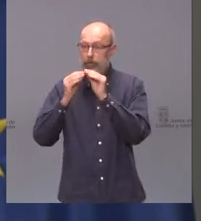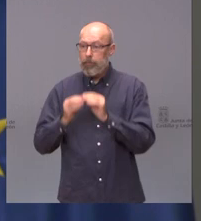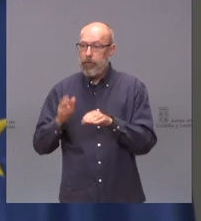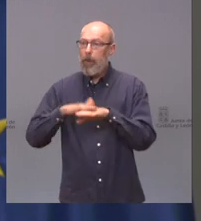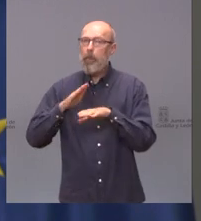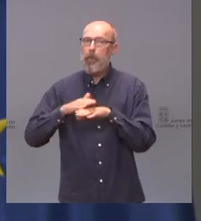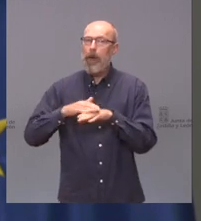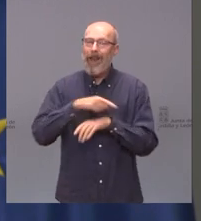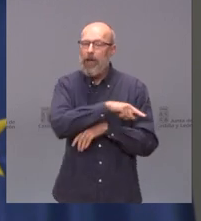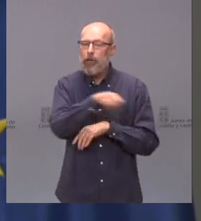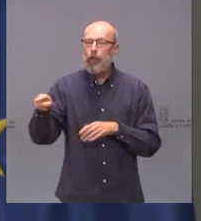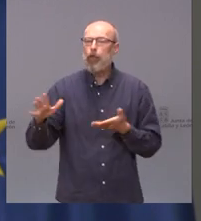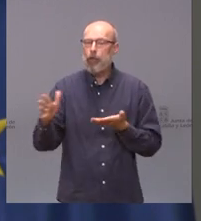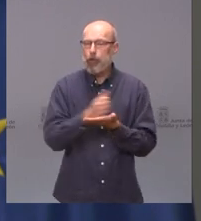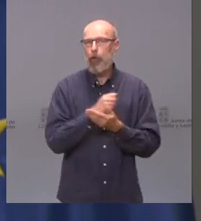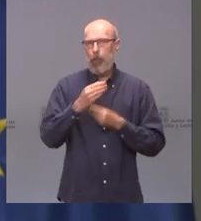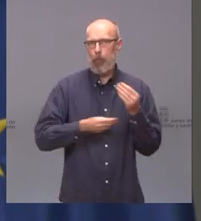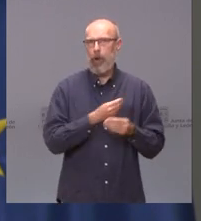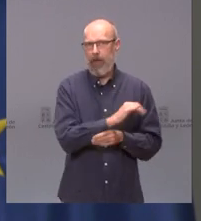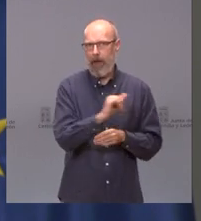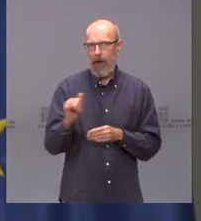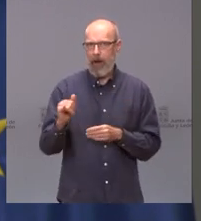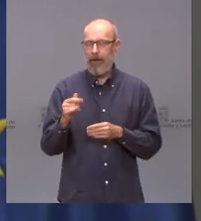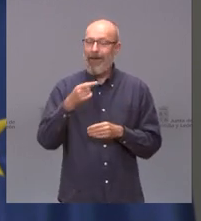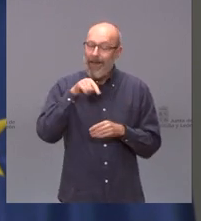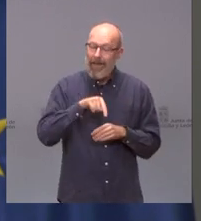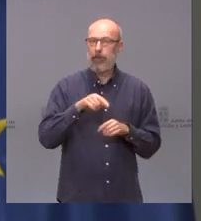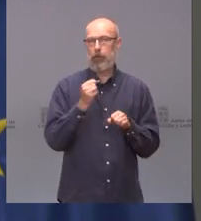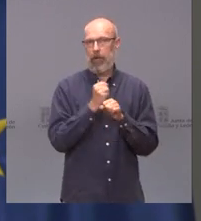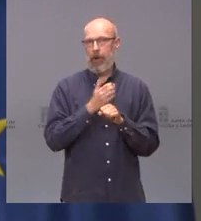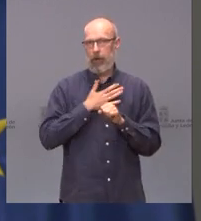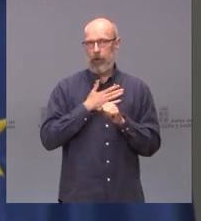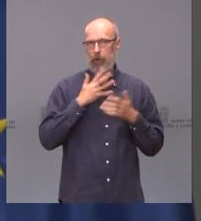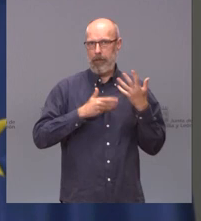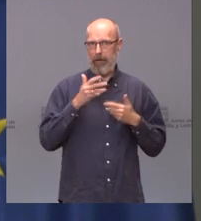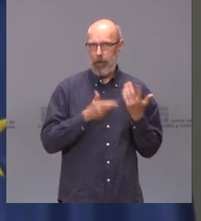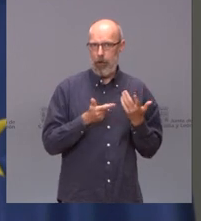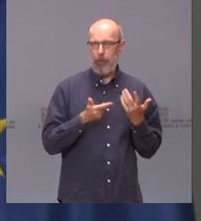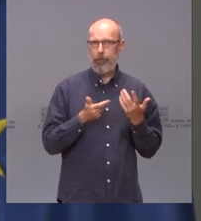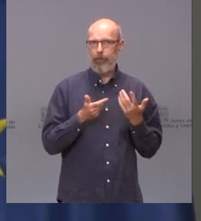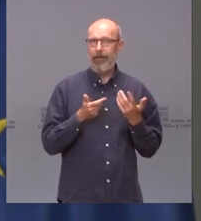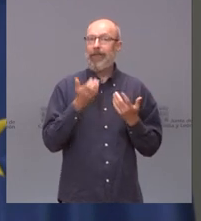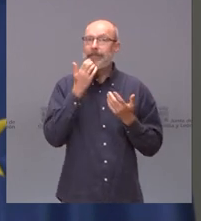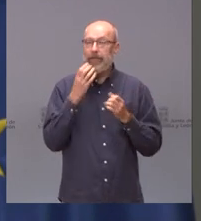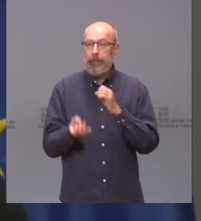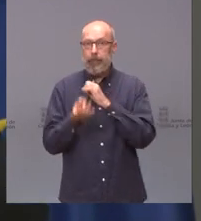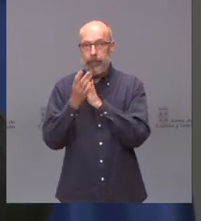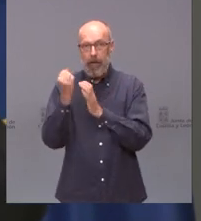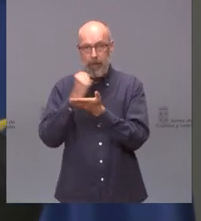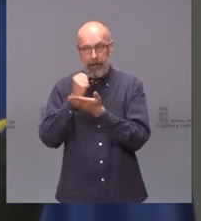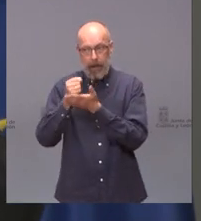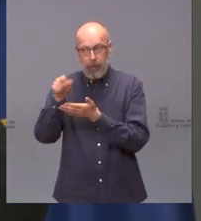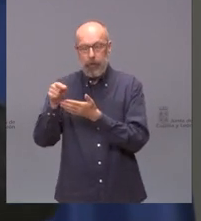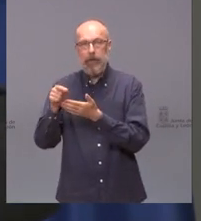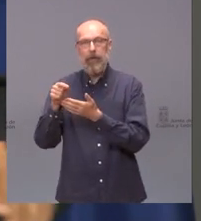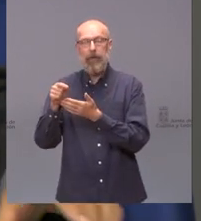nuestra tarea como administración es conseguir que cuando se ponga en marcha este pasaporte pues la inmensa mayoría de la